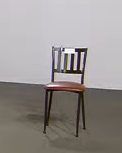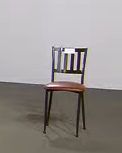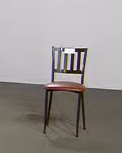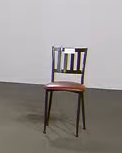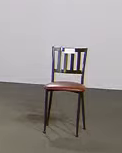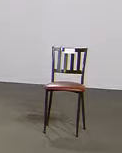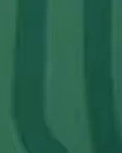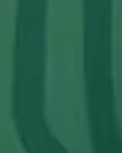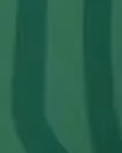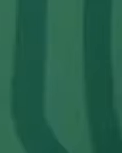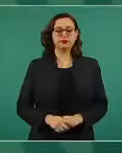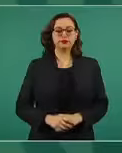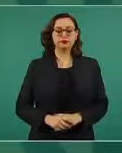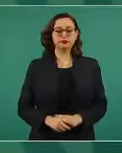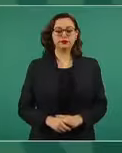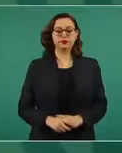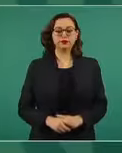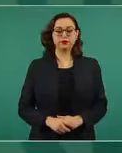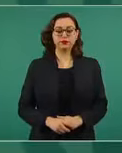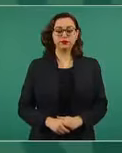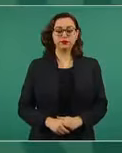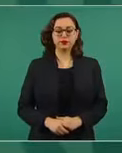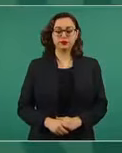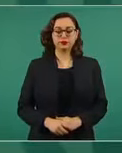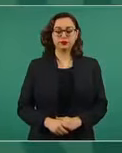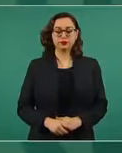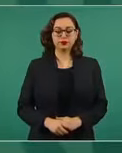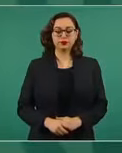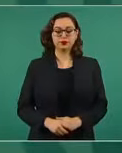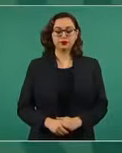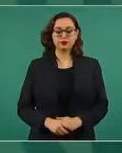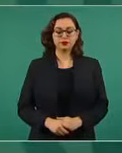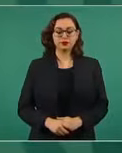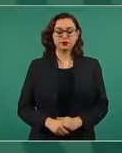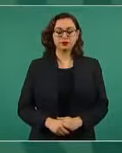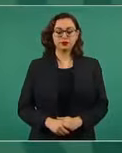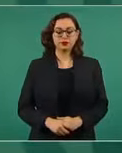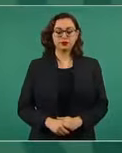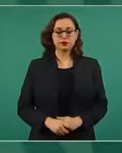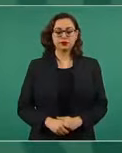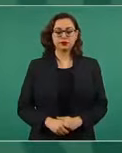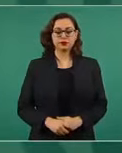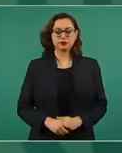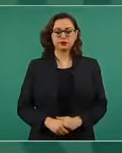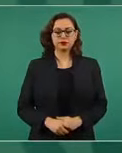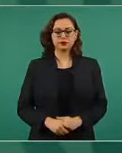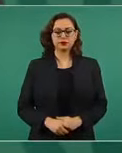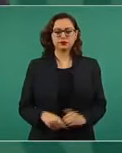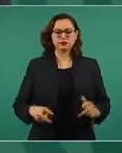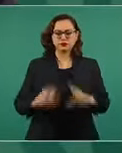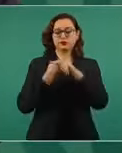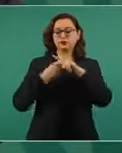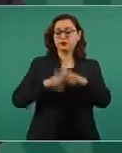Pues vamos a llevar a cabo la conferencia,